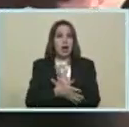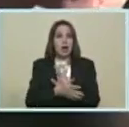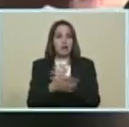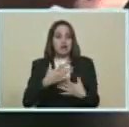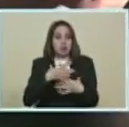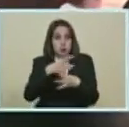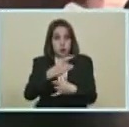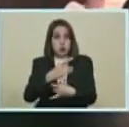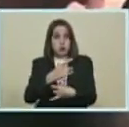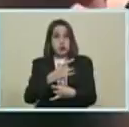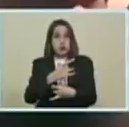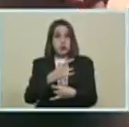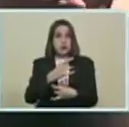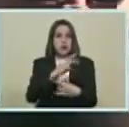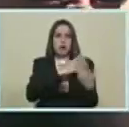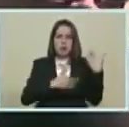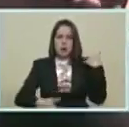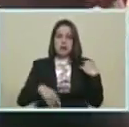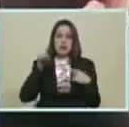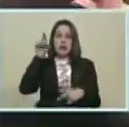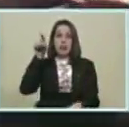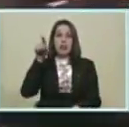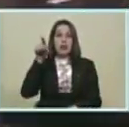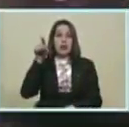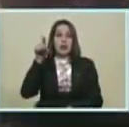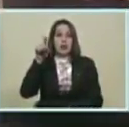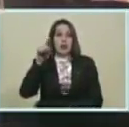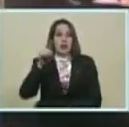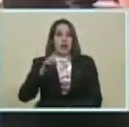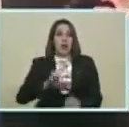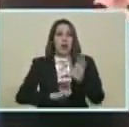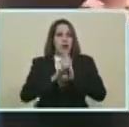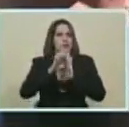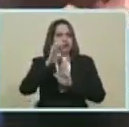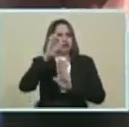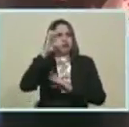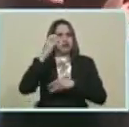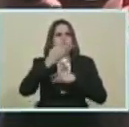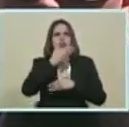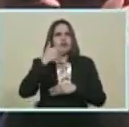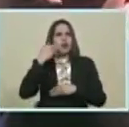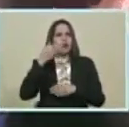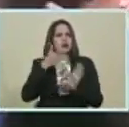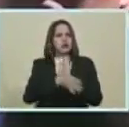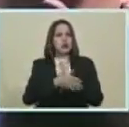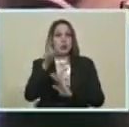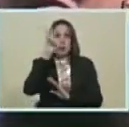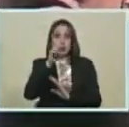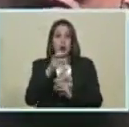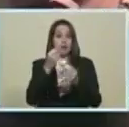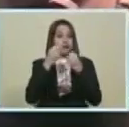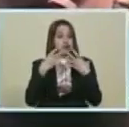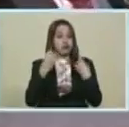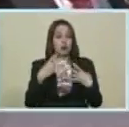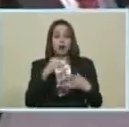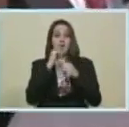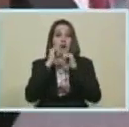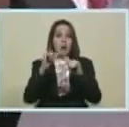interés Del presidente De Dorgam Por la evolución Positiva De la situación Venezolana Está muy bien Informado